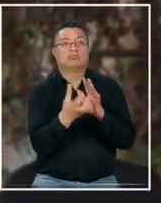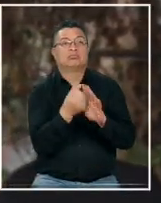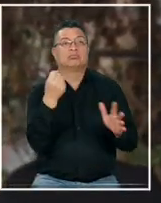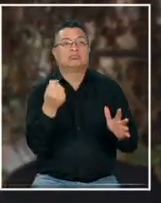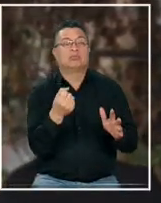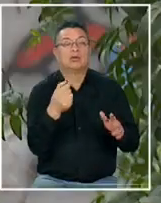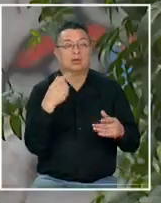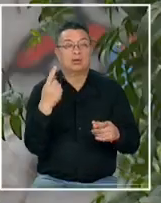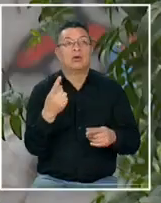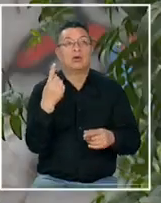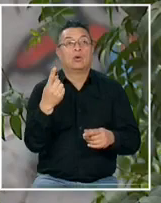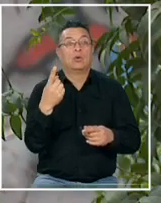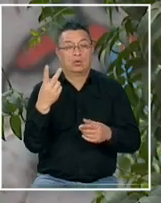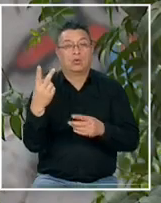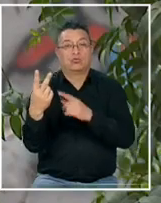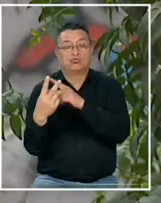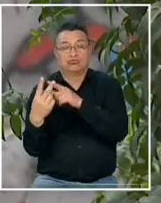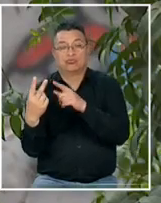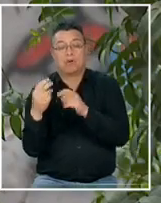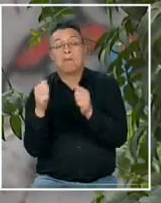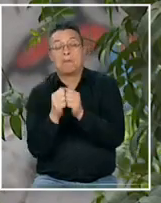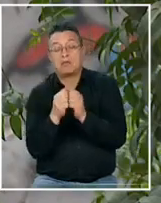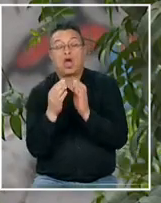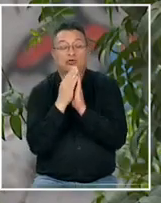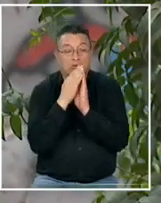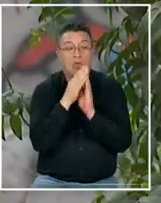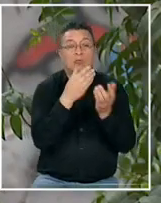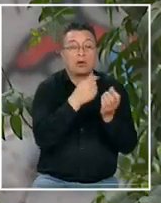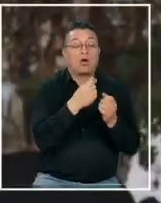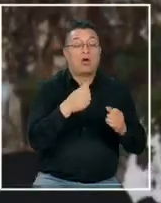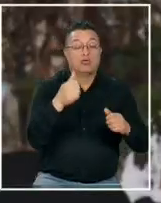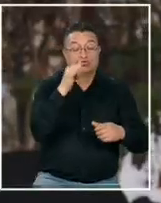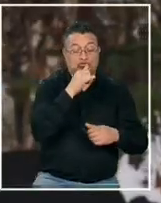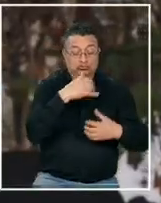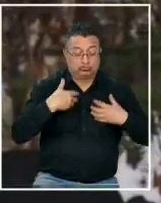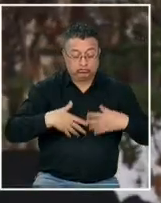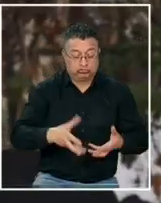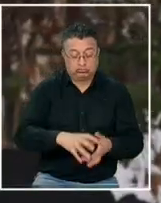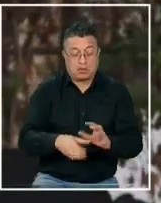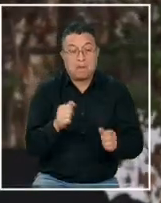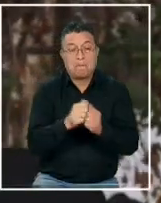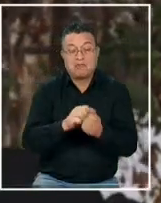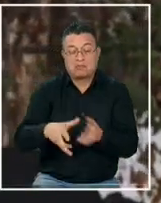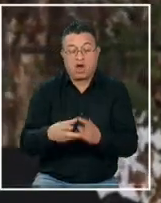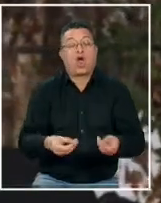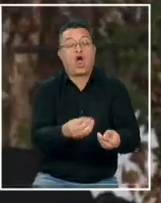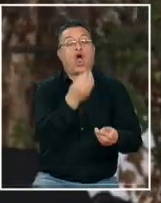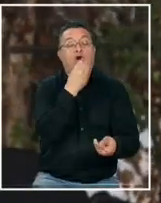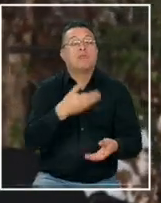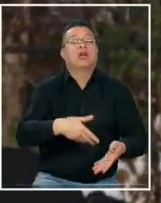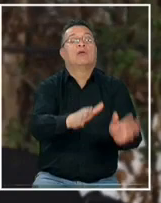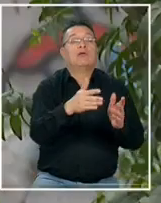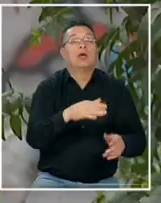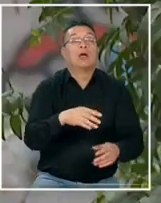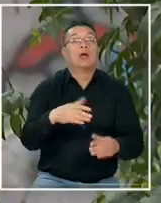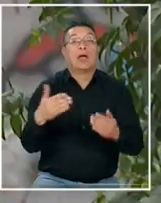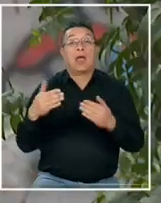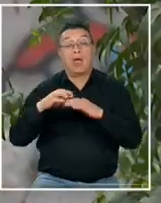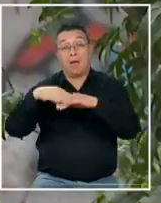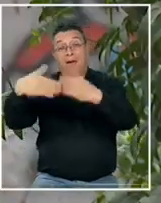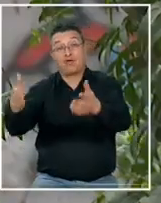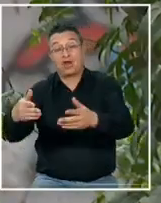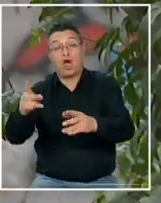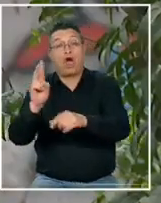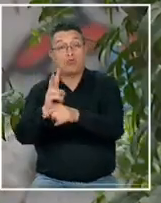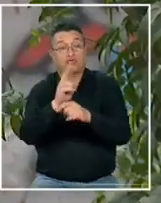generalmente era un pancito la ensuciaban en el suelo y se la hacían comer y en el patio también habían profesores nadie hacía